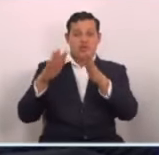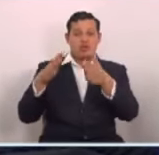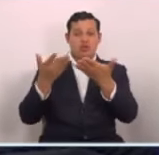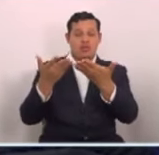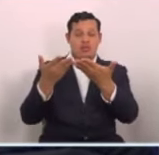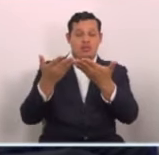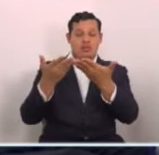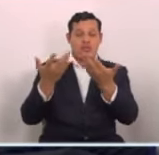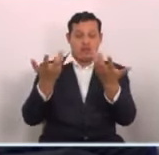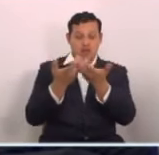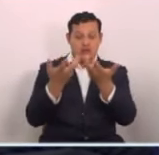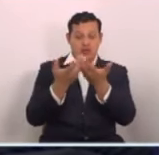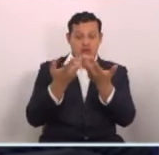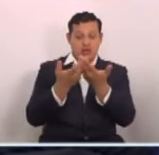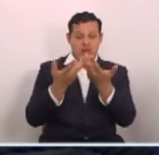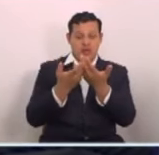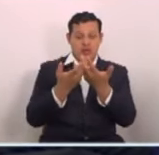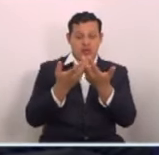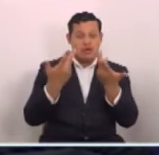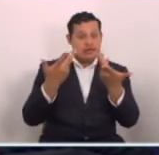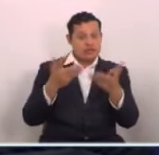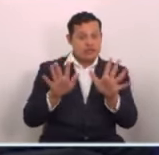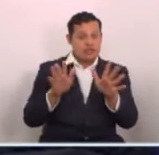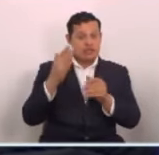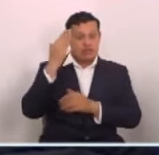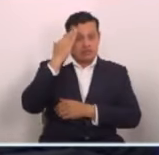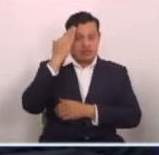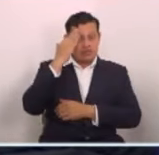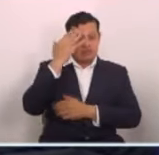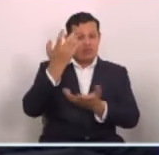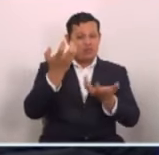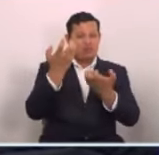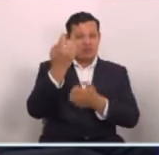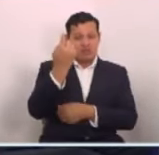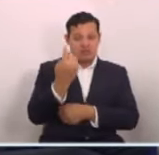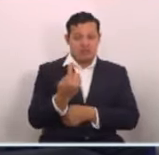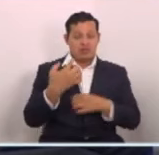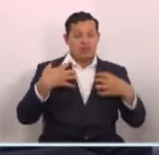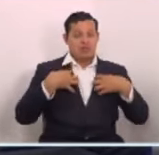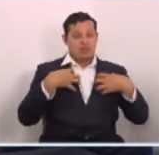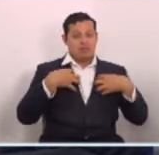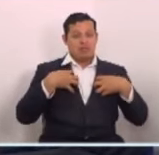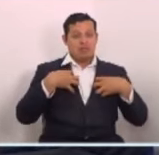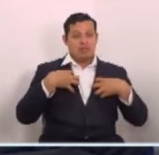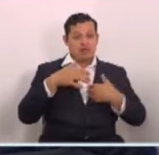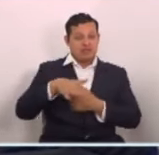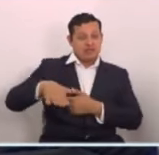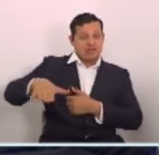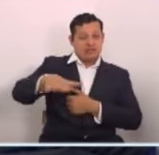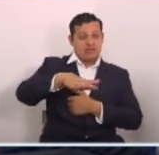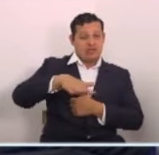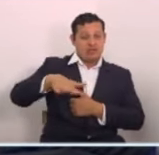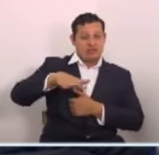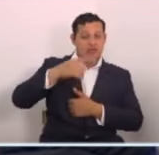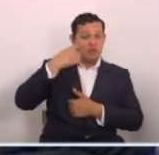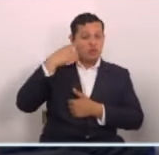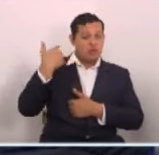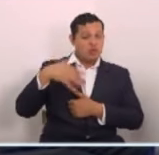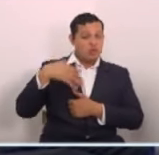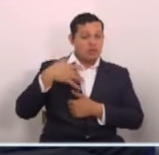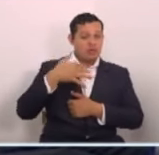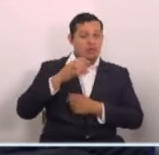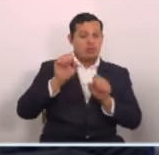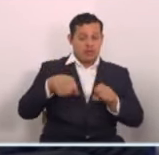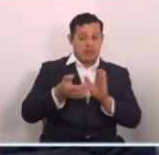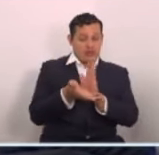compañeros. Ya sabemos que muchos vivimos o viven en zonas de alto riesgo, que pueden